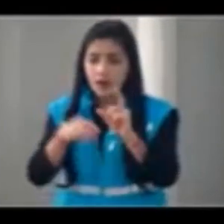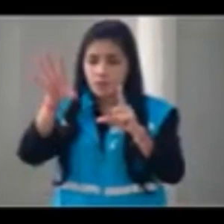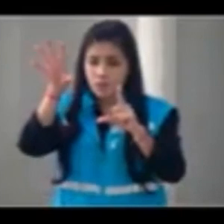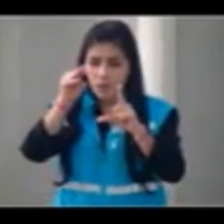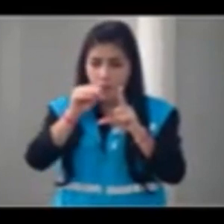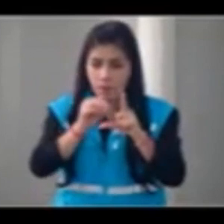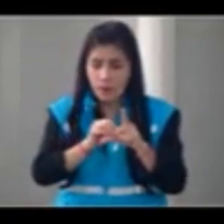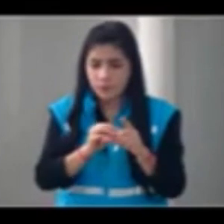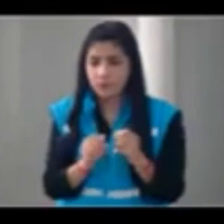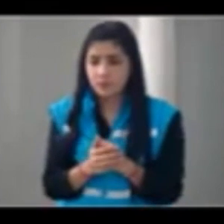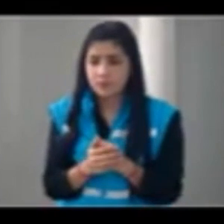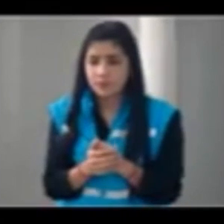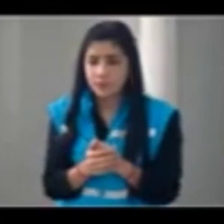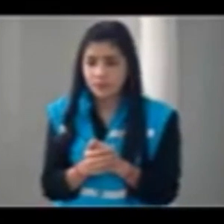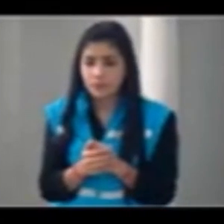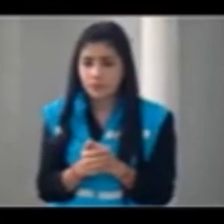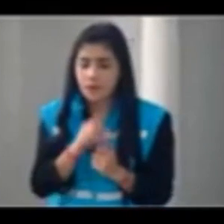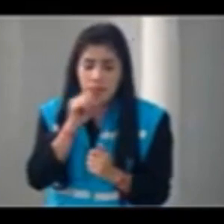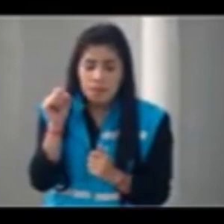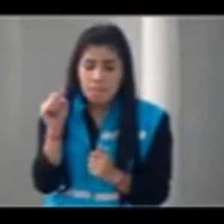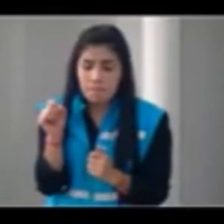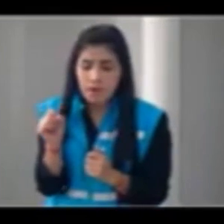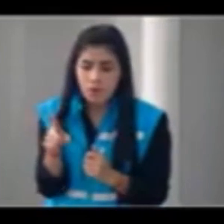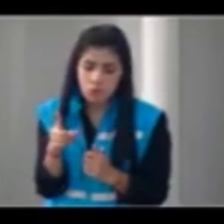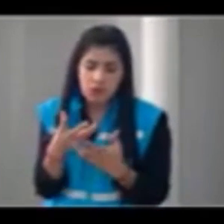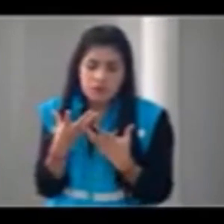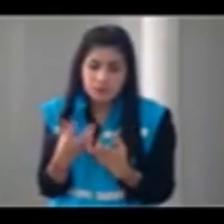hacer una serie de preguntas, por así decirlo.